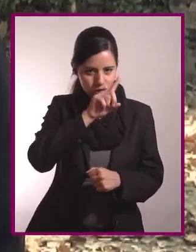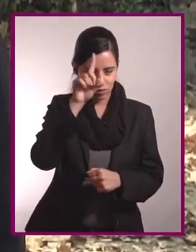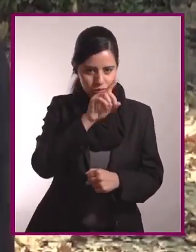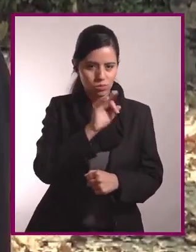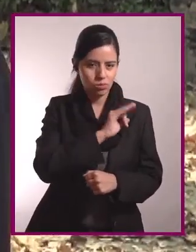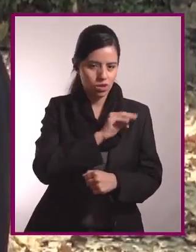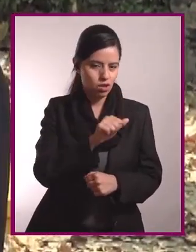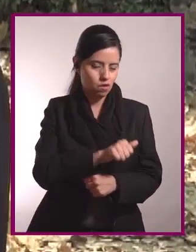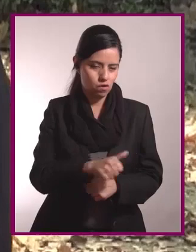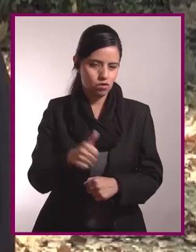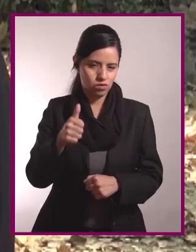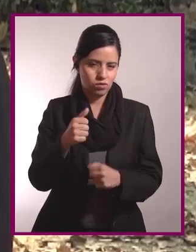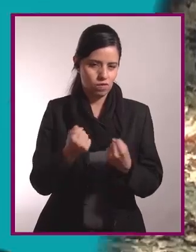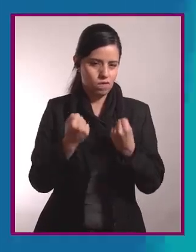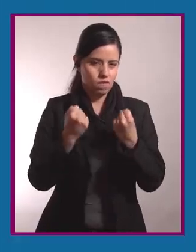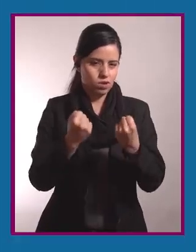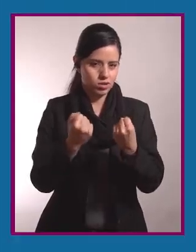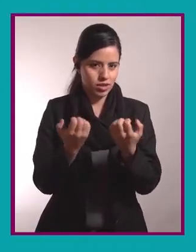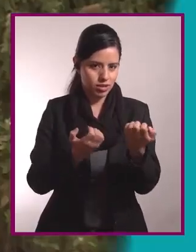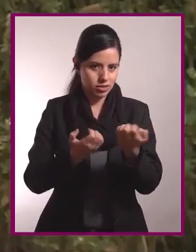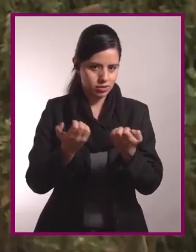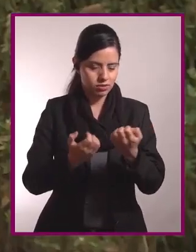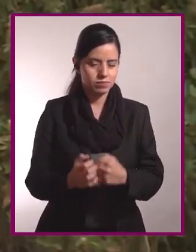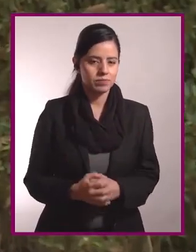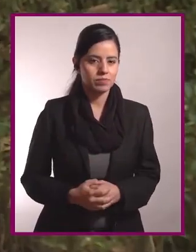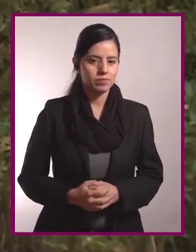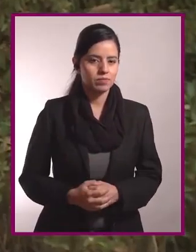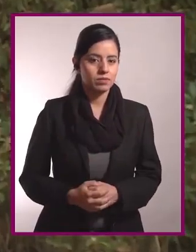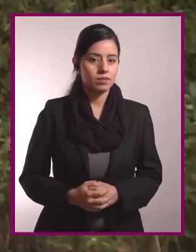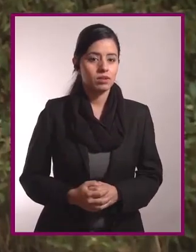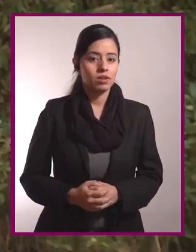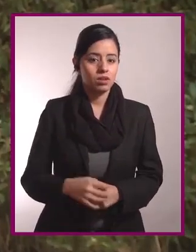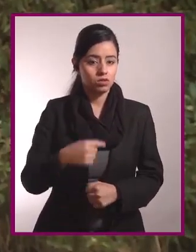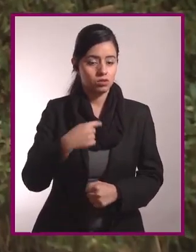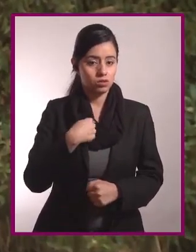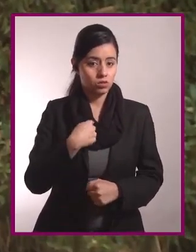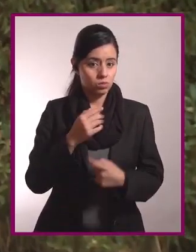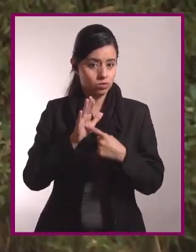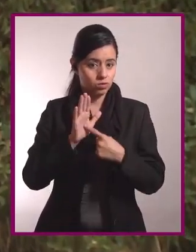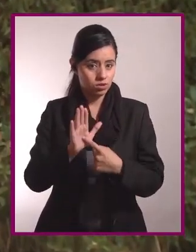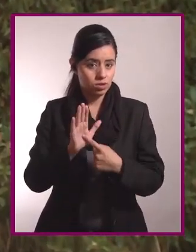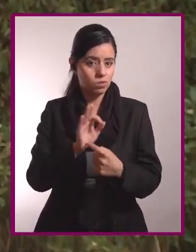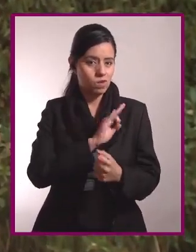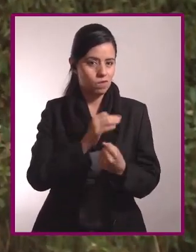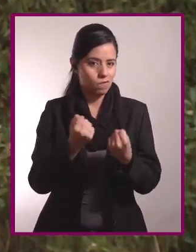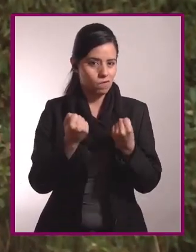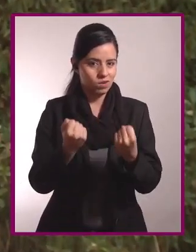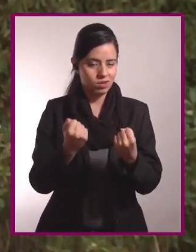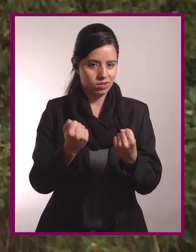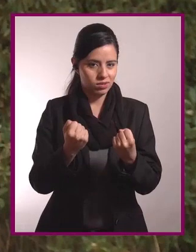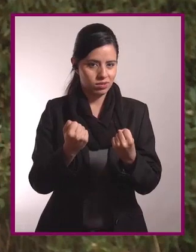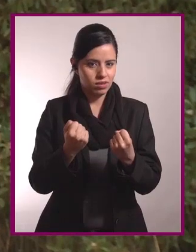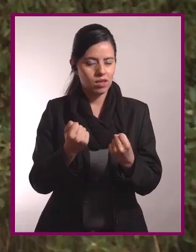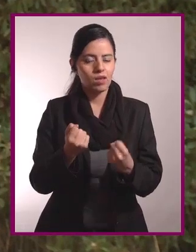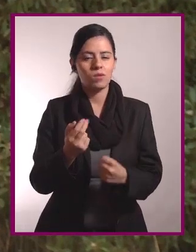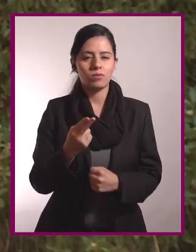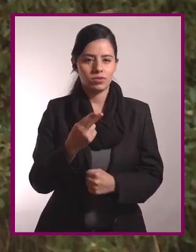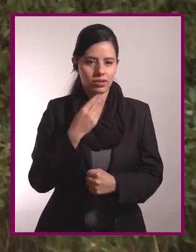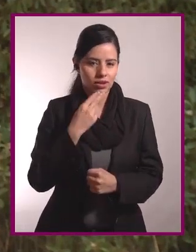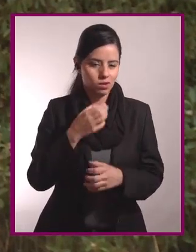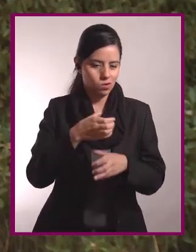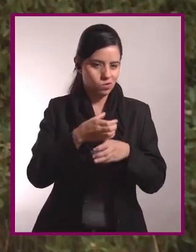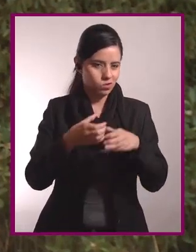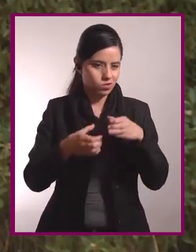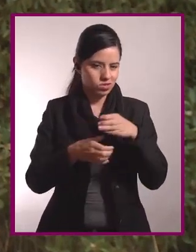cómo hacer otra rutina de fuerza. Les voy a mostrar una rutina para fortalecer los músculos utilizando